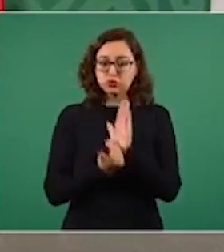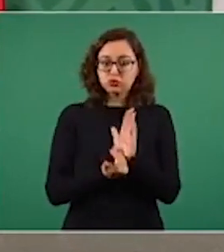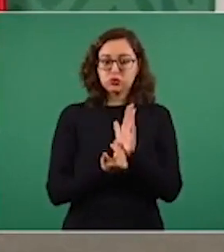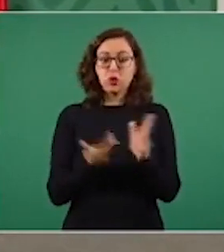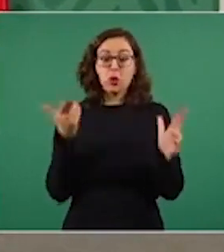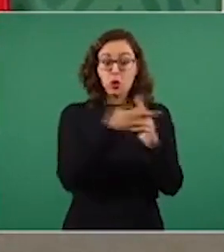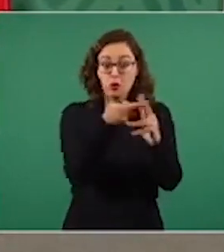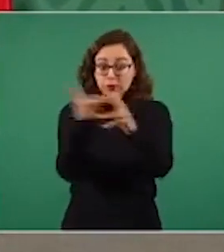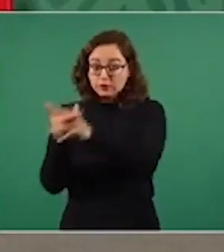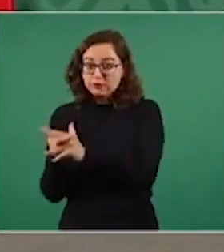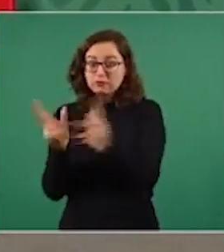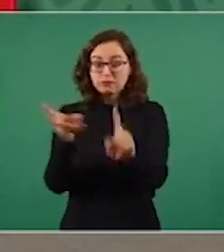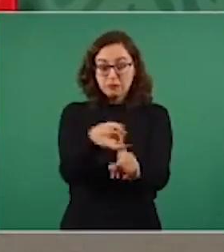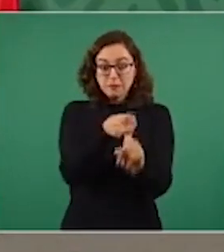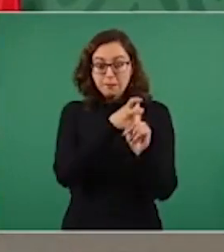secuestros.